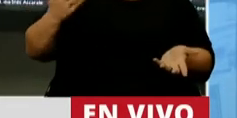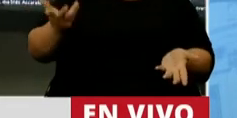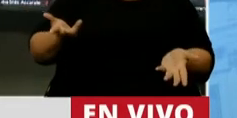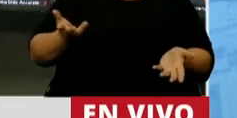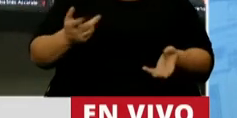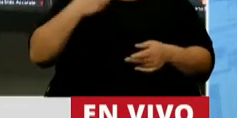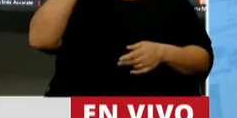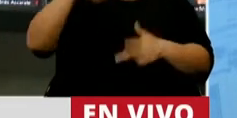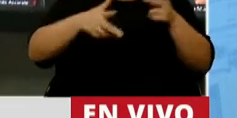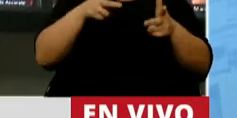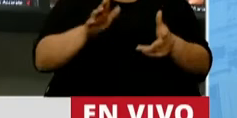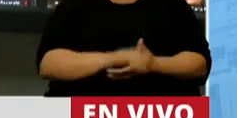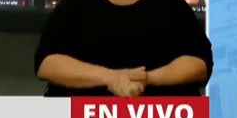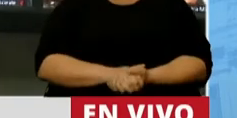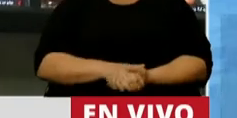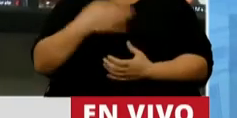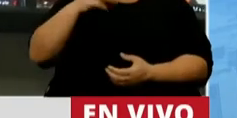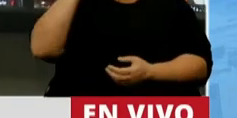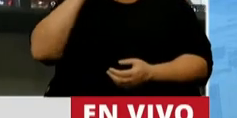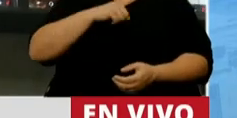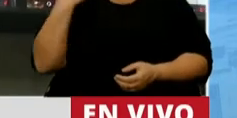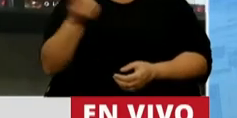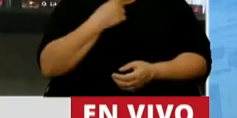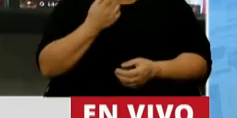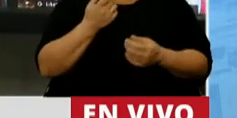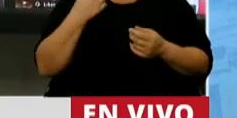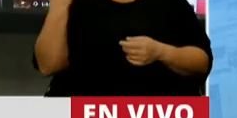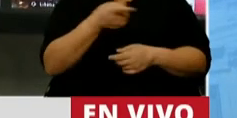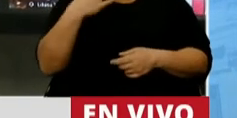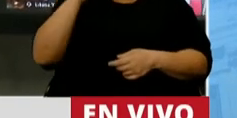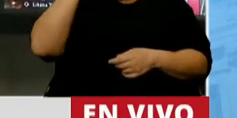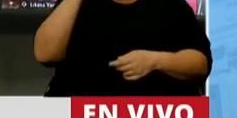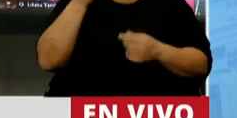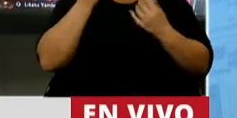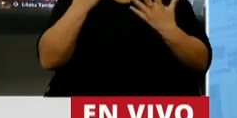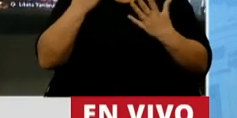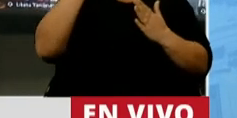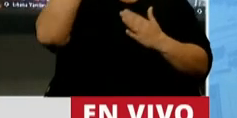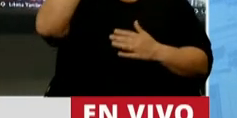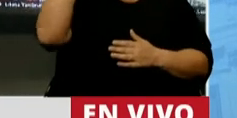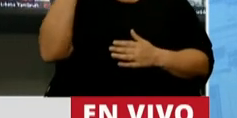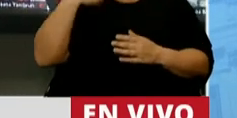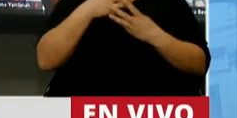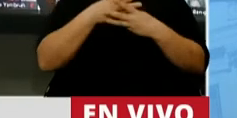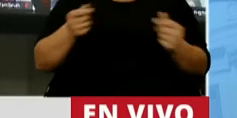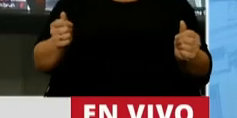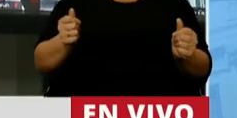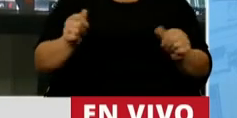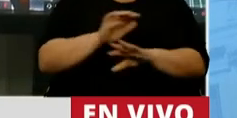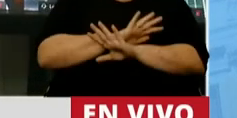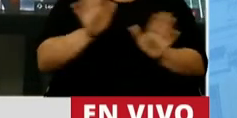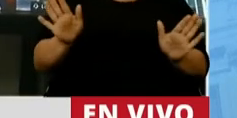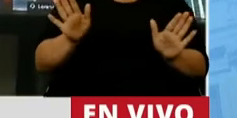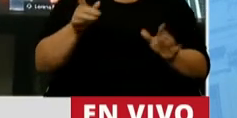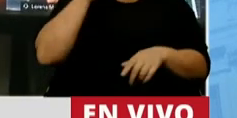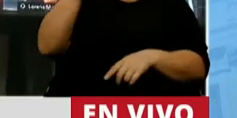Y digo lo último. Respetemos entre todos el valor de la Constitución. Con esto cierro. Basta